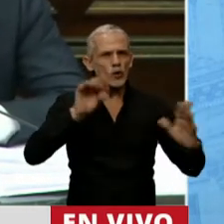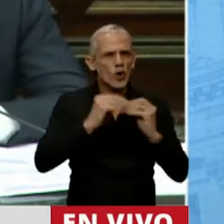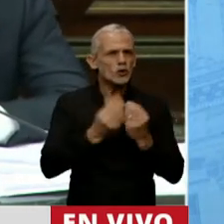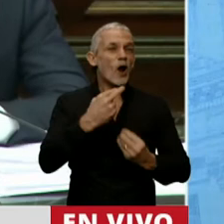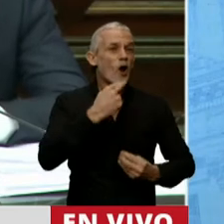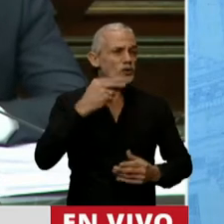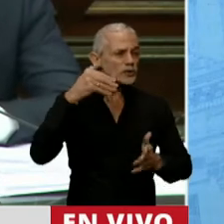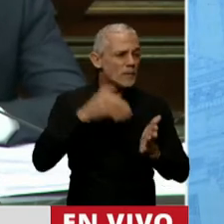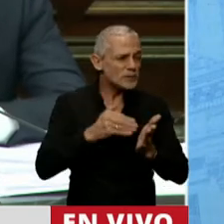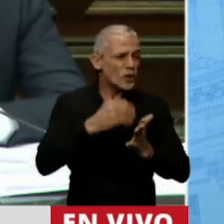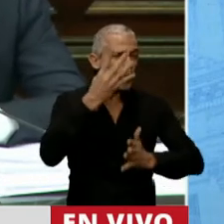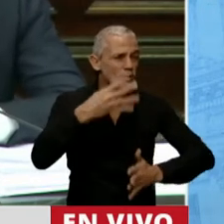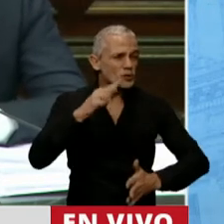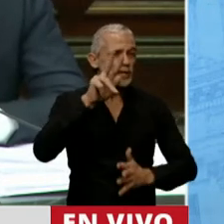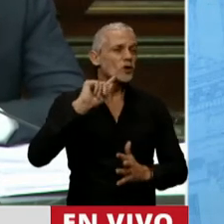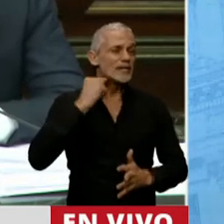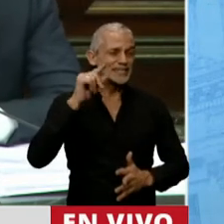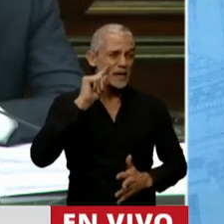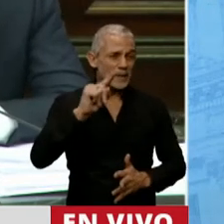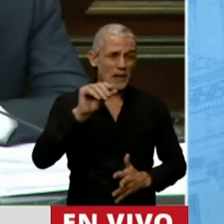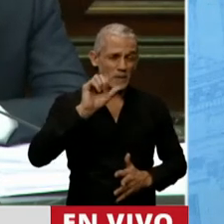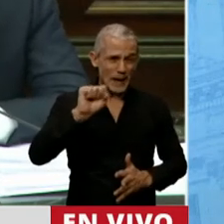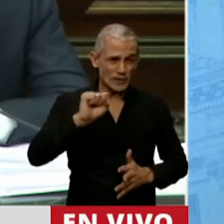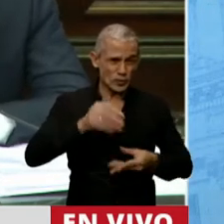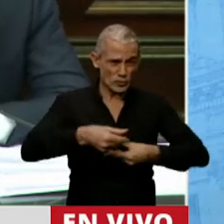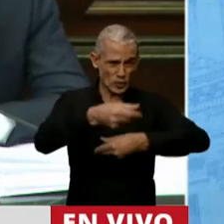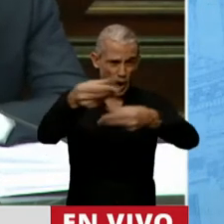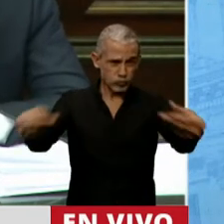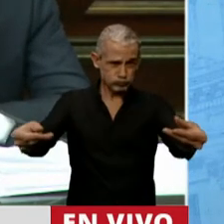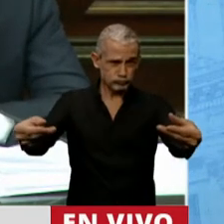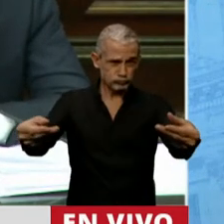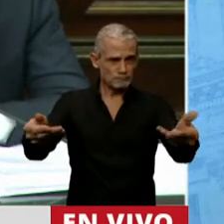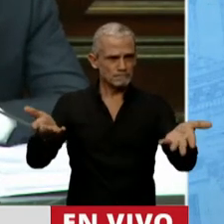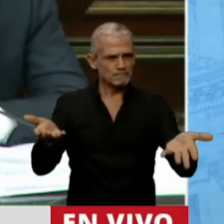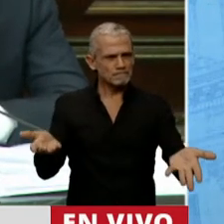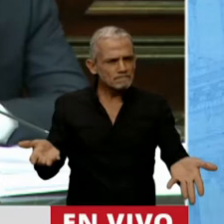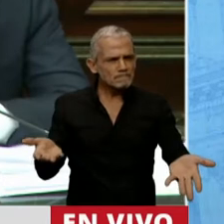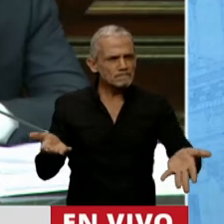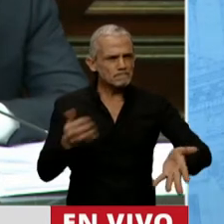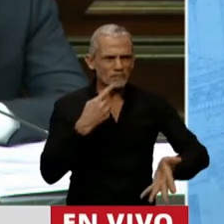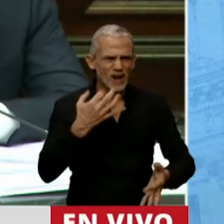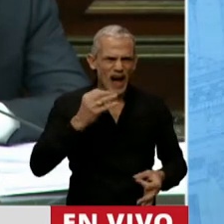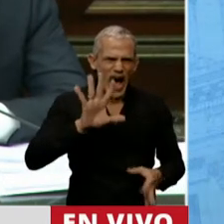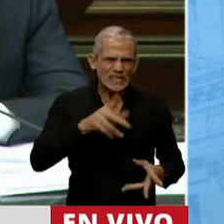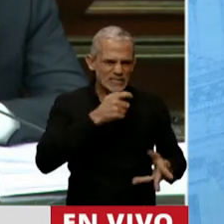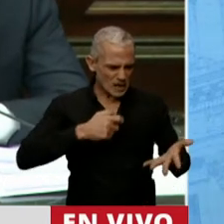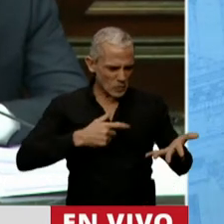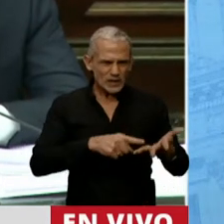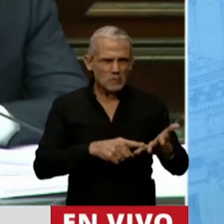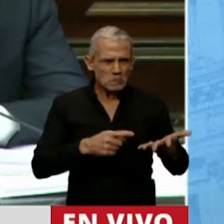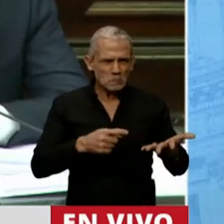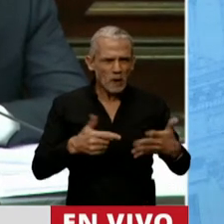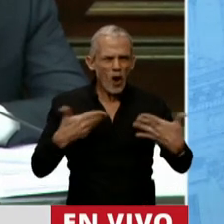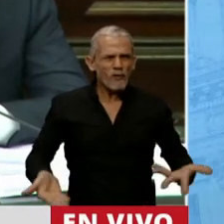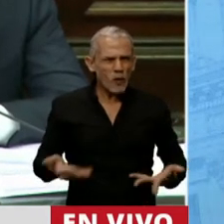de 11.413.000 pesos. La verdad que la respuesta no nos conforma,